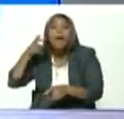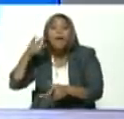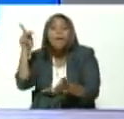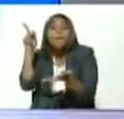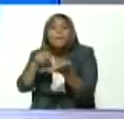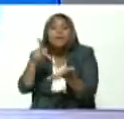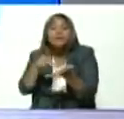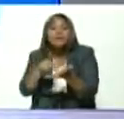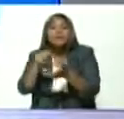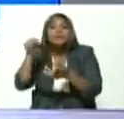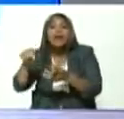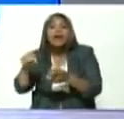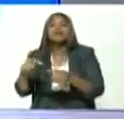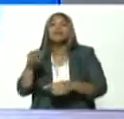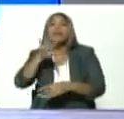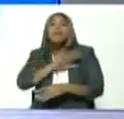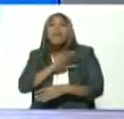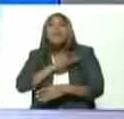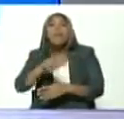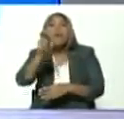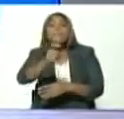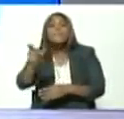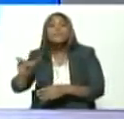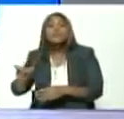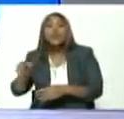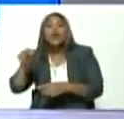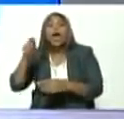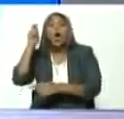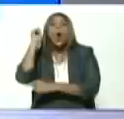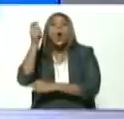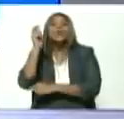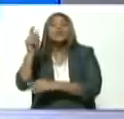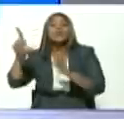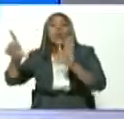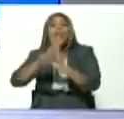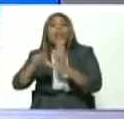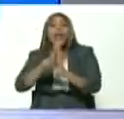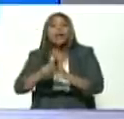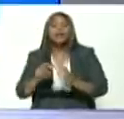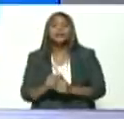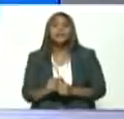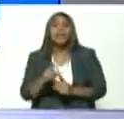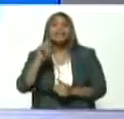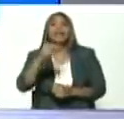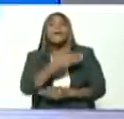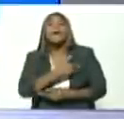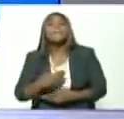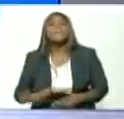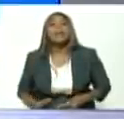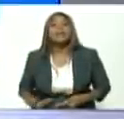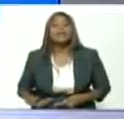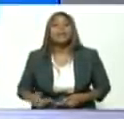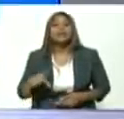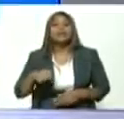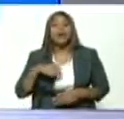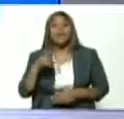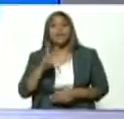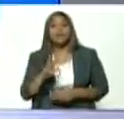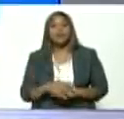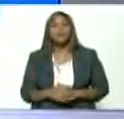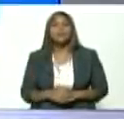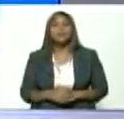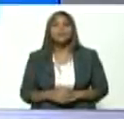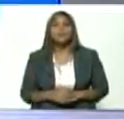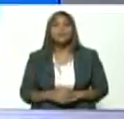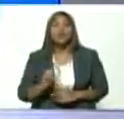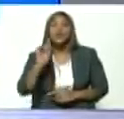que ejerce el pueblo a través de la constitución de las leyes y de la presidencia de la república y es la